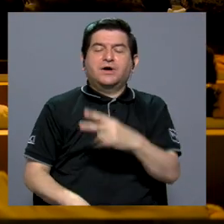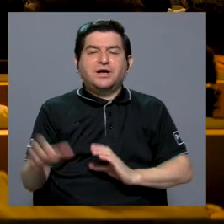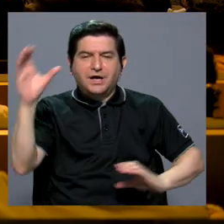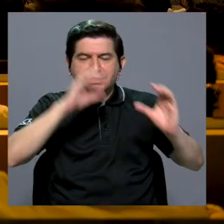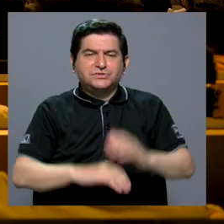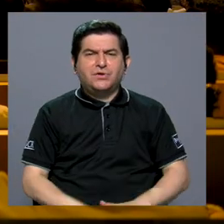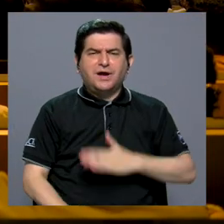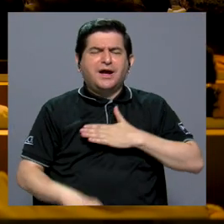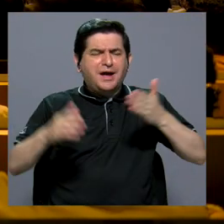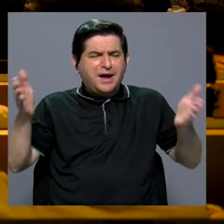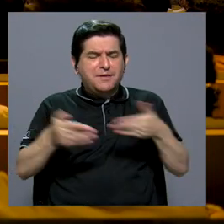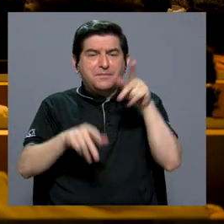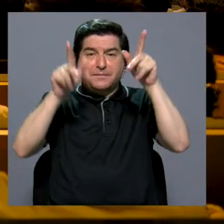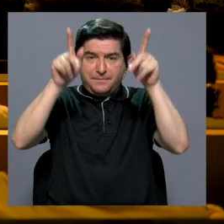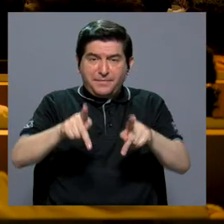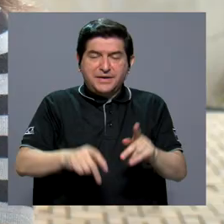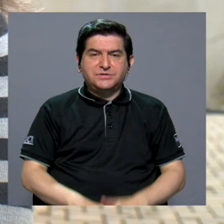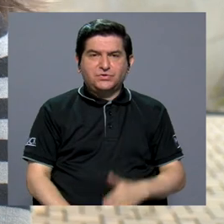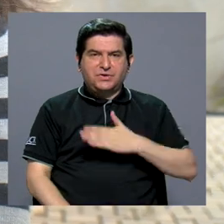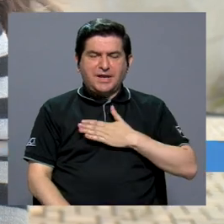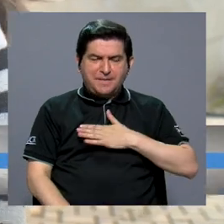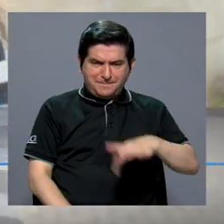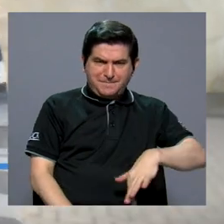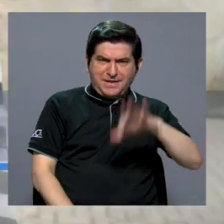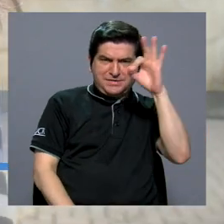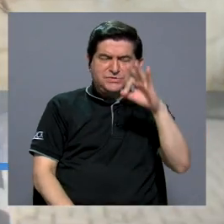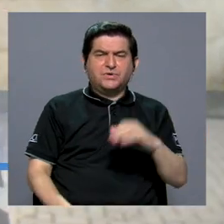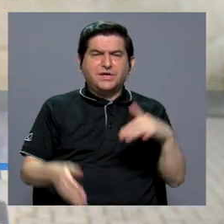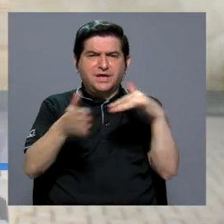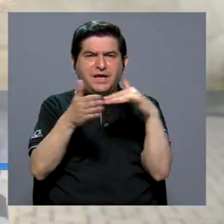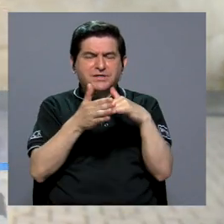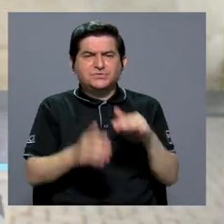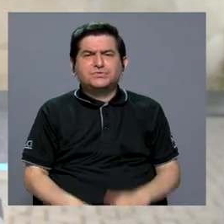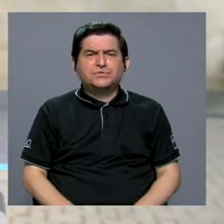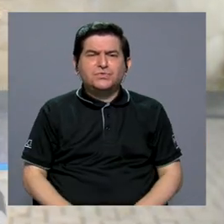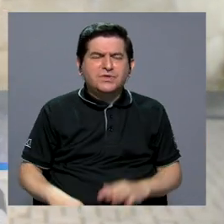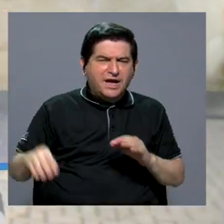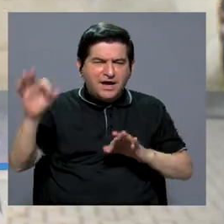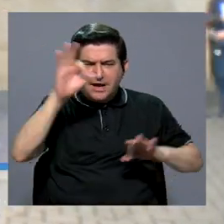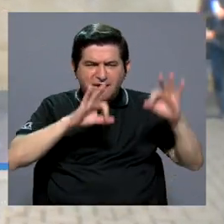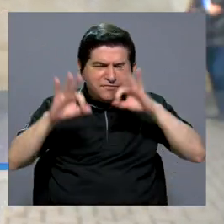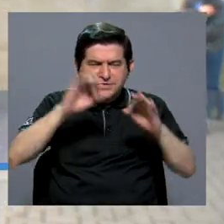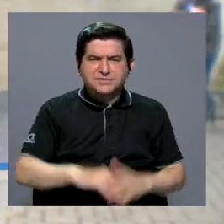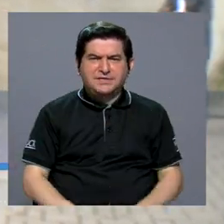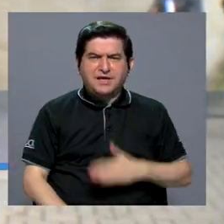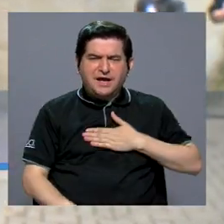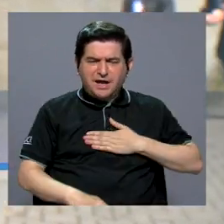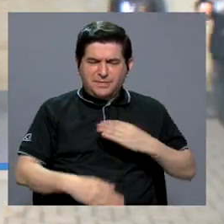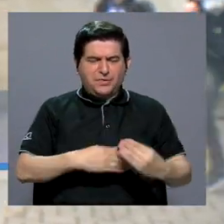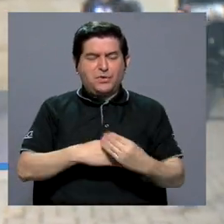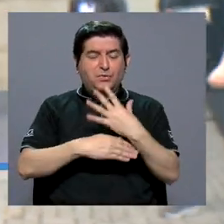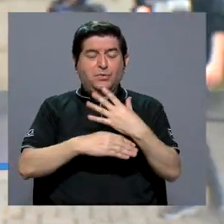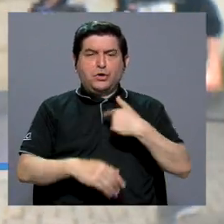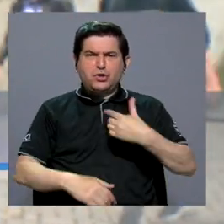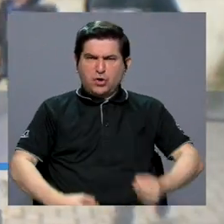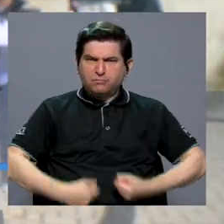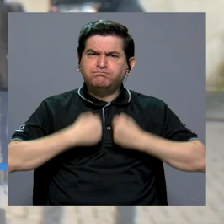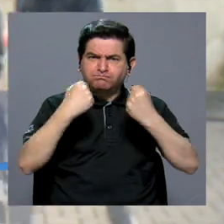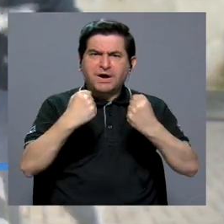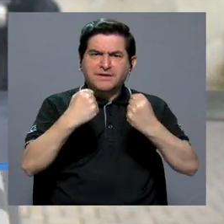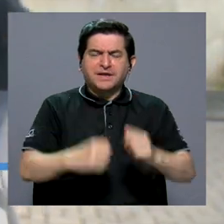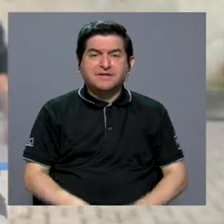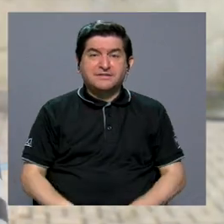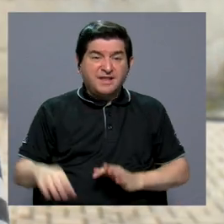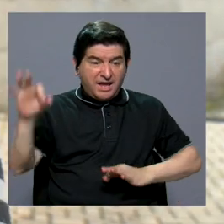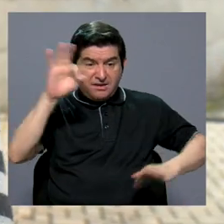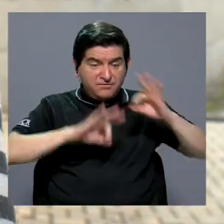por la ciencia. Me motivó porque él fue la persona que me hizo elegir estudiar física. Me inspiró y me hizo ser valiente,